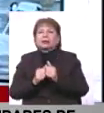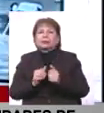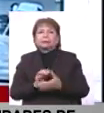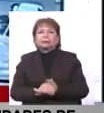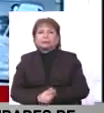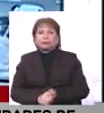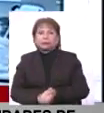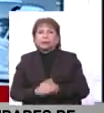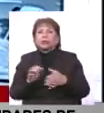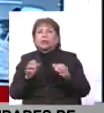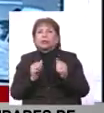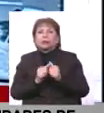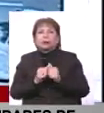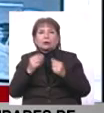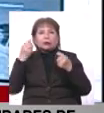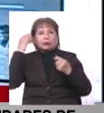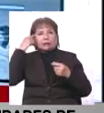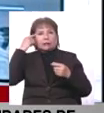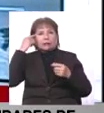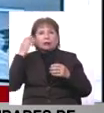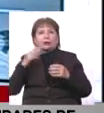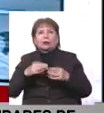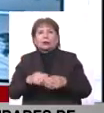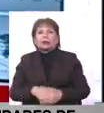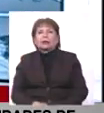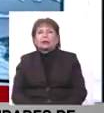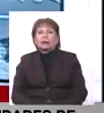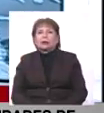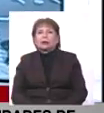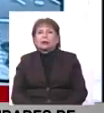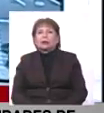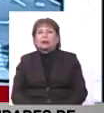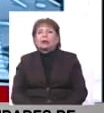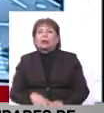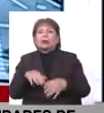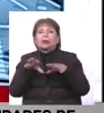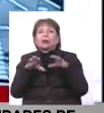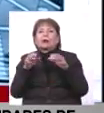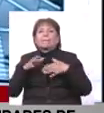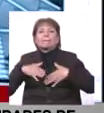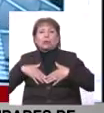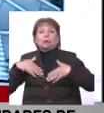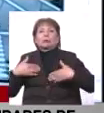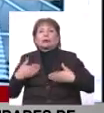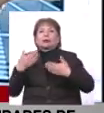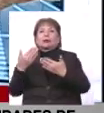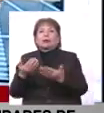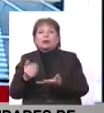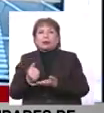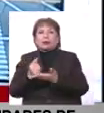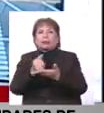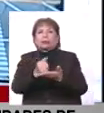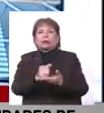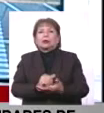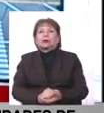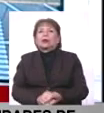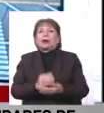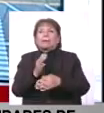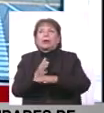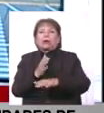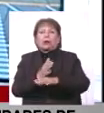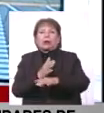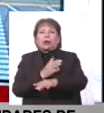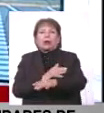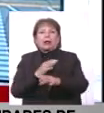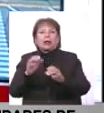sus aspectos neurocientíficos o neuronales. Y con esto vamos a entregar o ayudar a mejorar